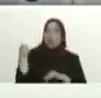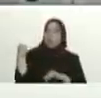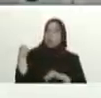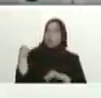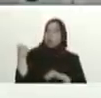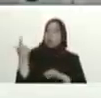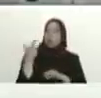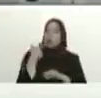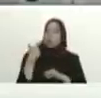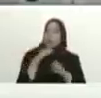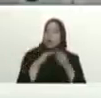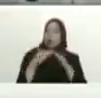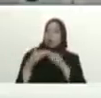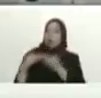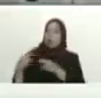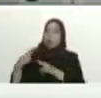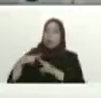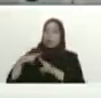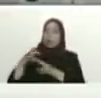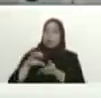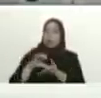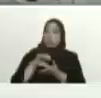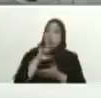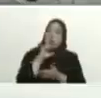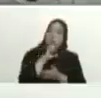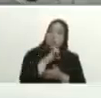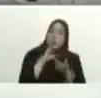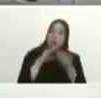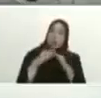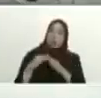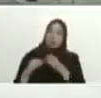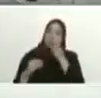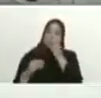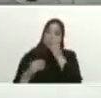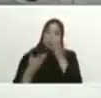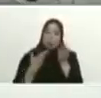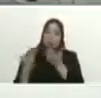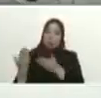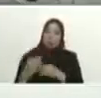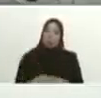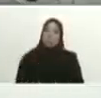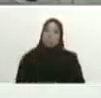solicitudes que ha hecho Sara a nombre de su comunidad adelante alcalde